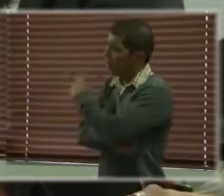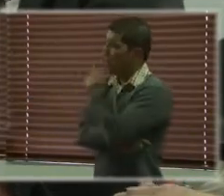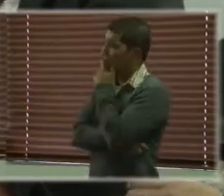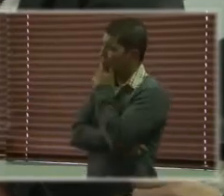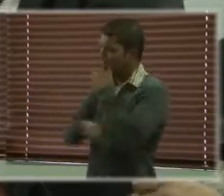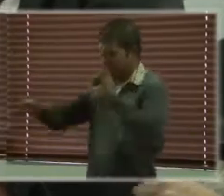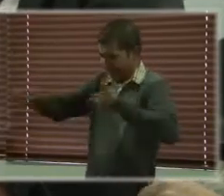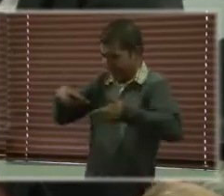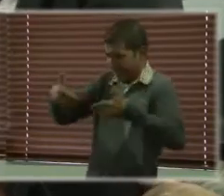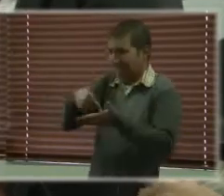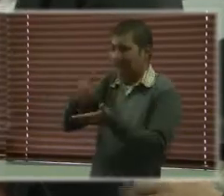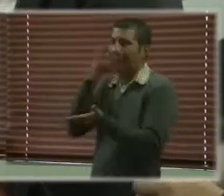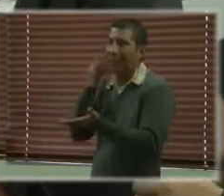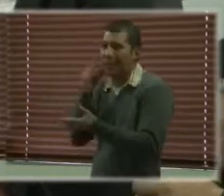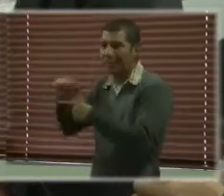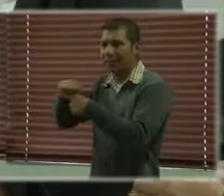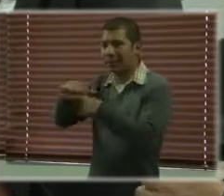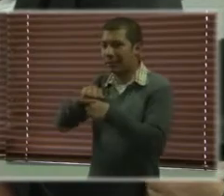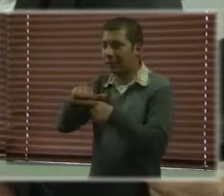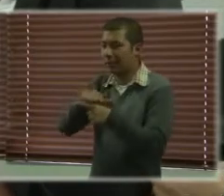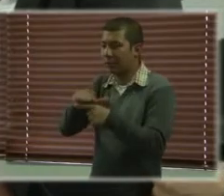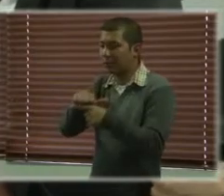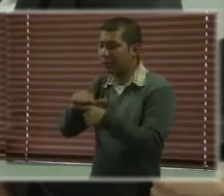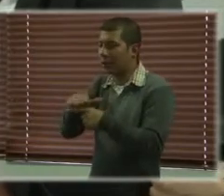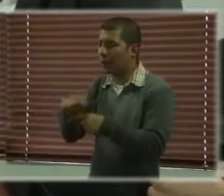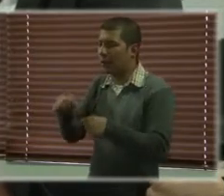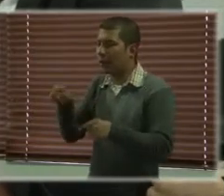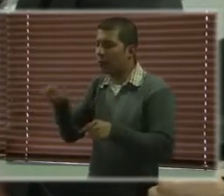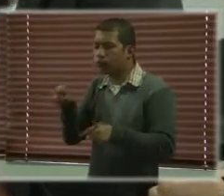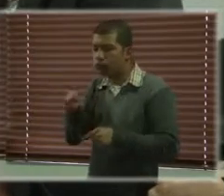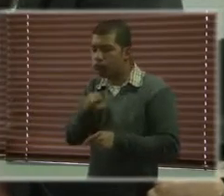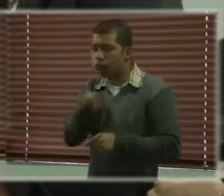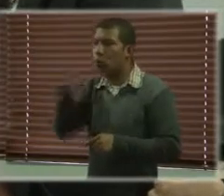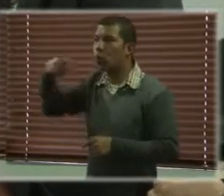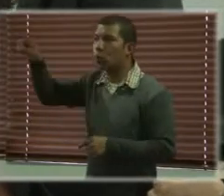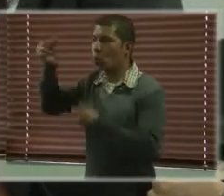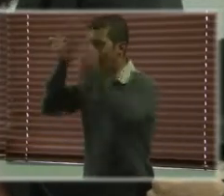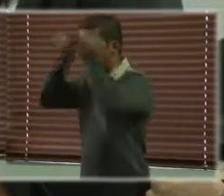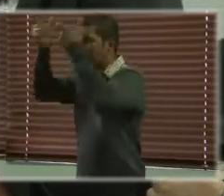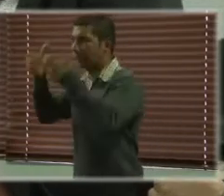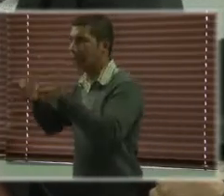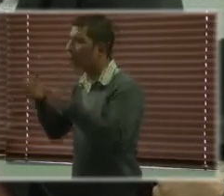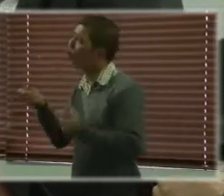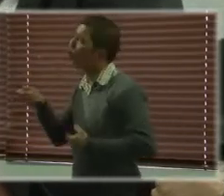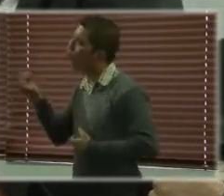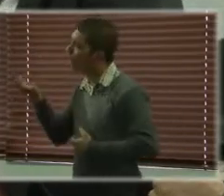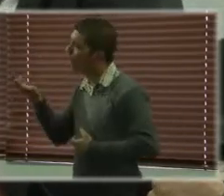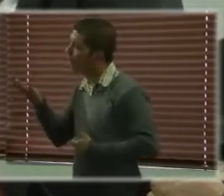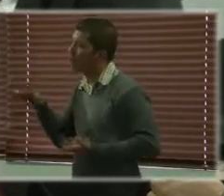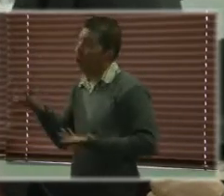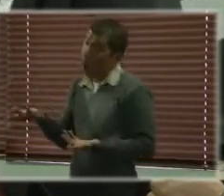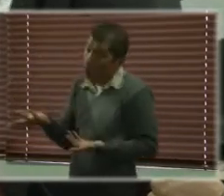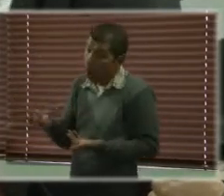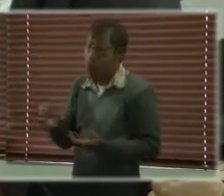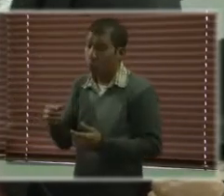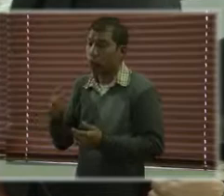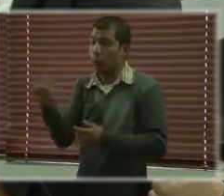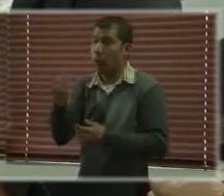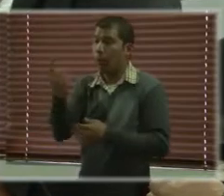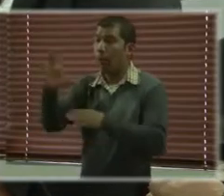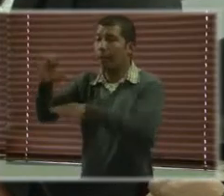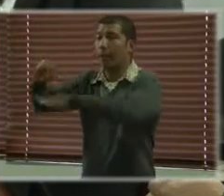de organizaciones de personas con discapacidad o de otro tipo de iniciativas y cuántas obedecen, digamos, a iniciativas de los estados.